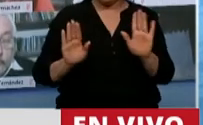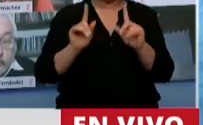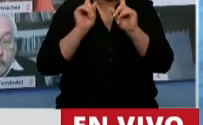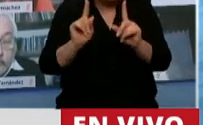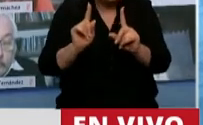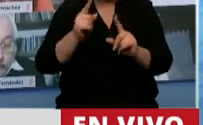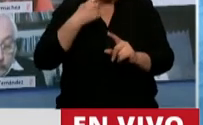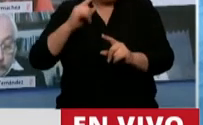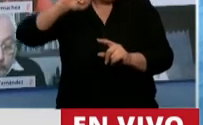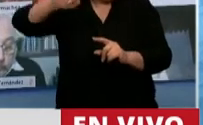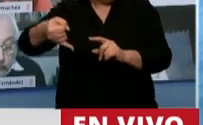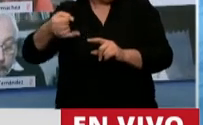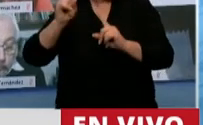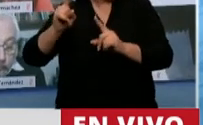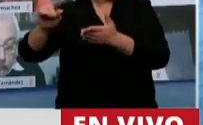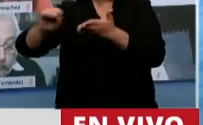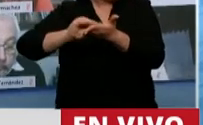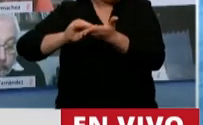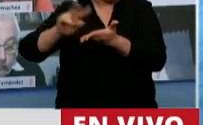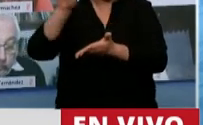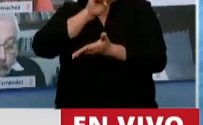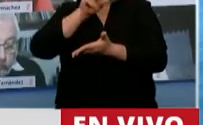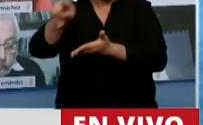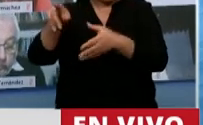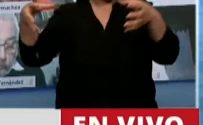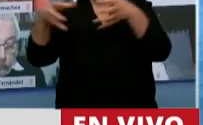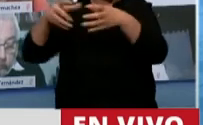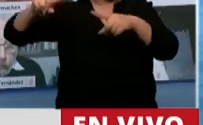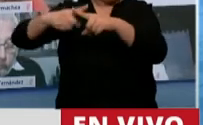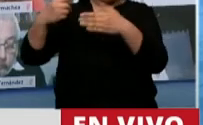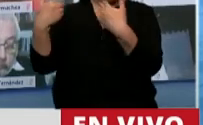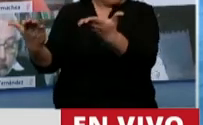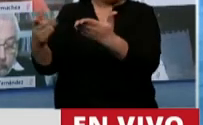admitió la propia diputada que expuso la posición por parte del oficialismo.